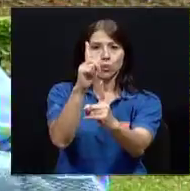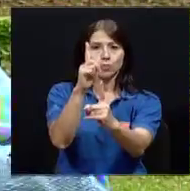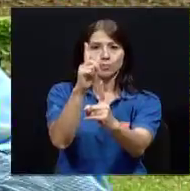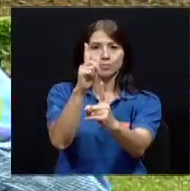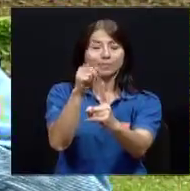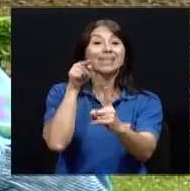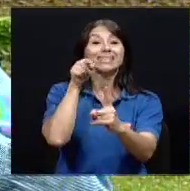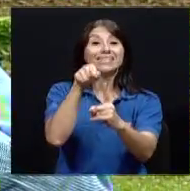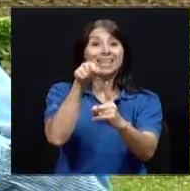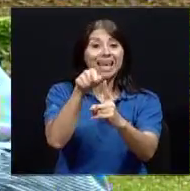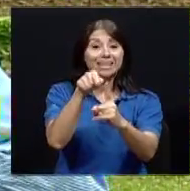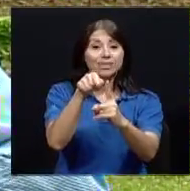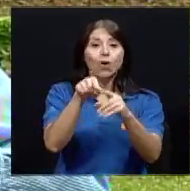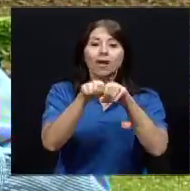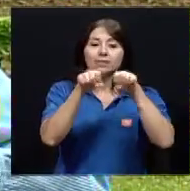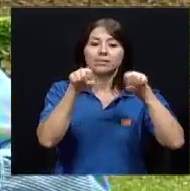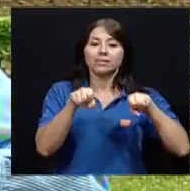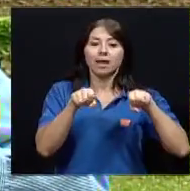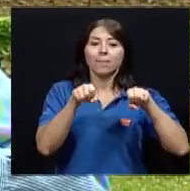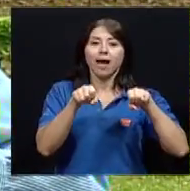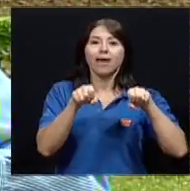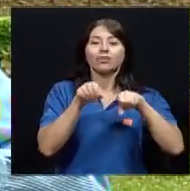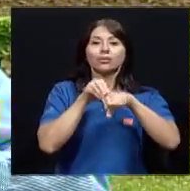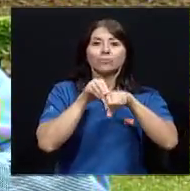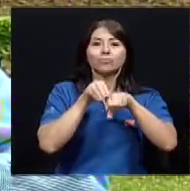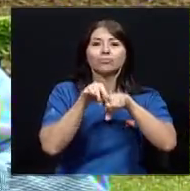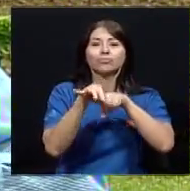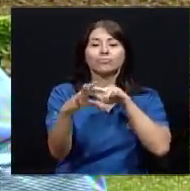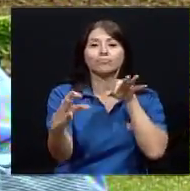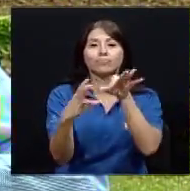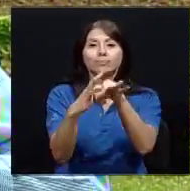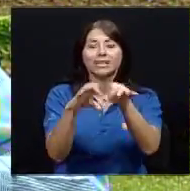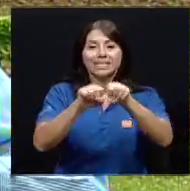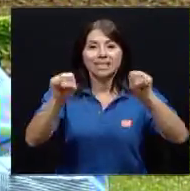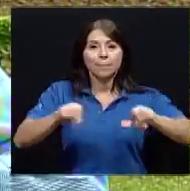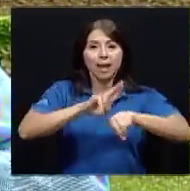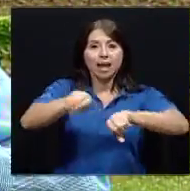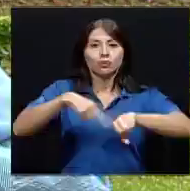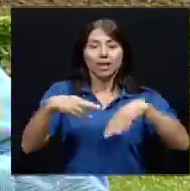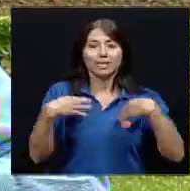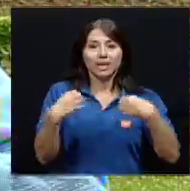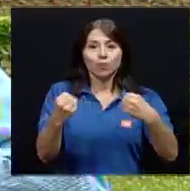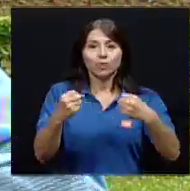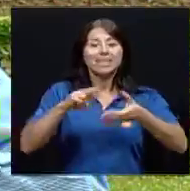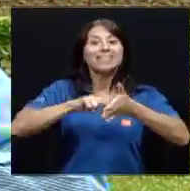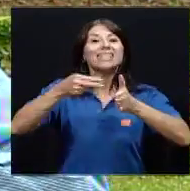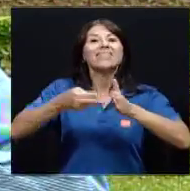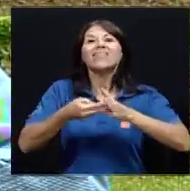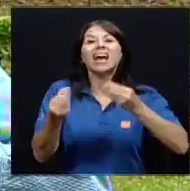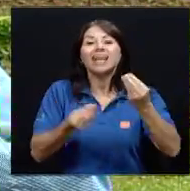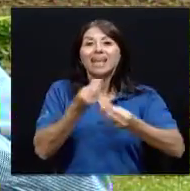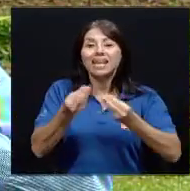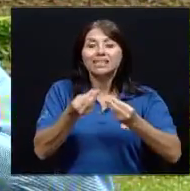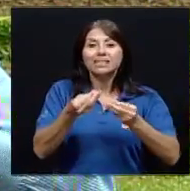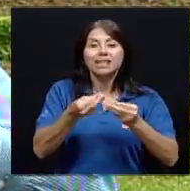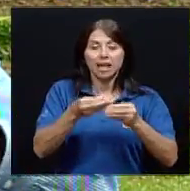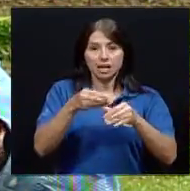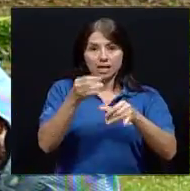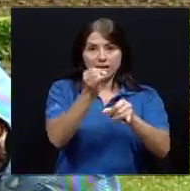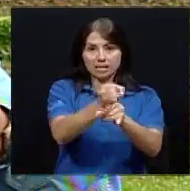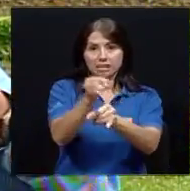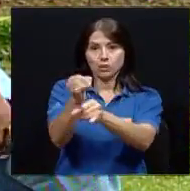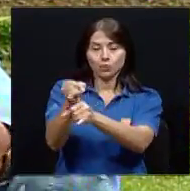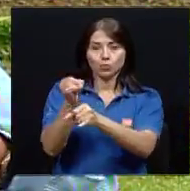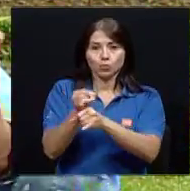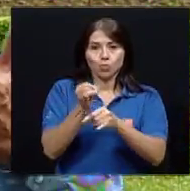nacional de salud, entenderemos que nuestro sistema está conformado por instituciones en principio, que lo que